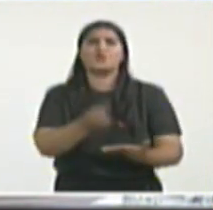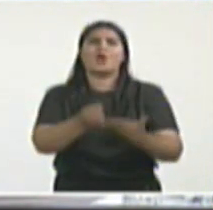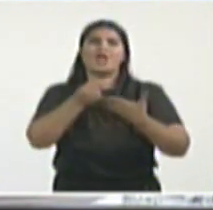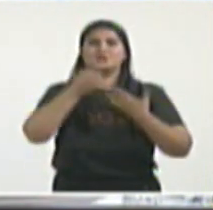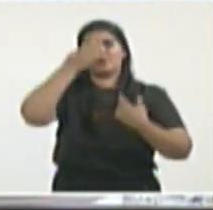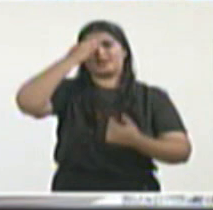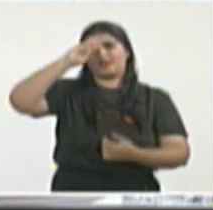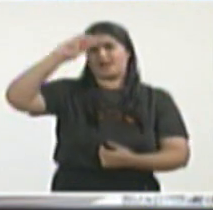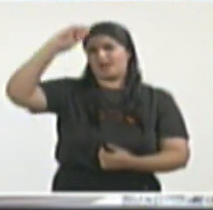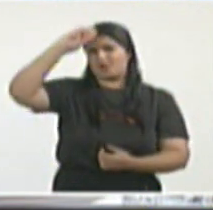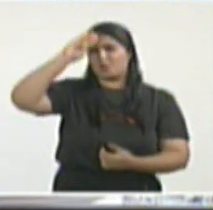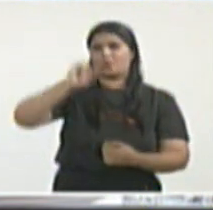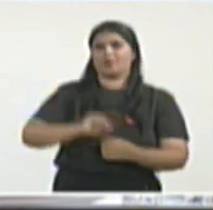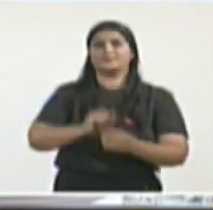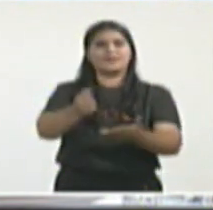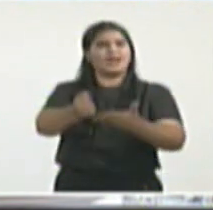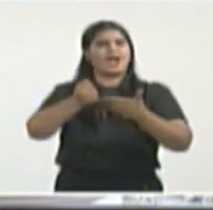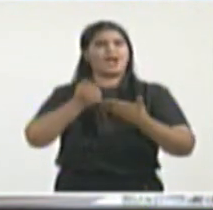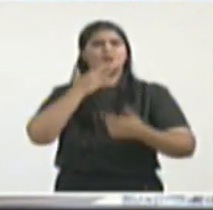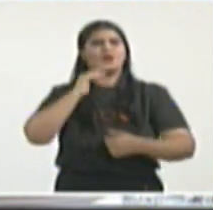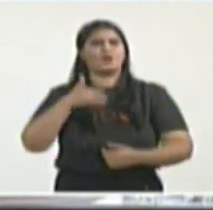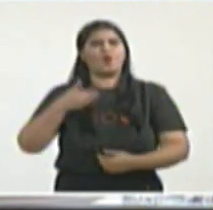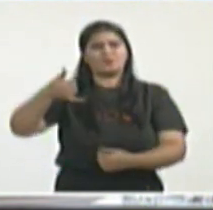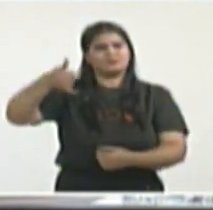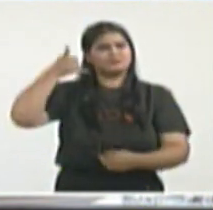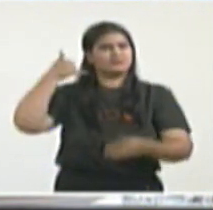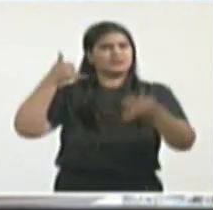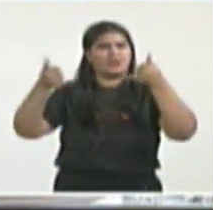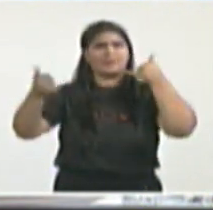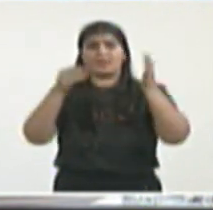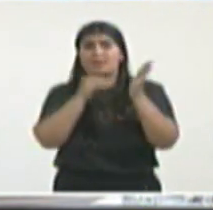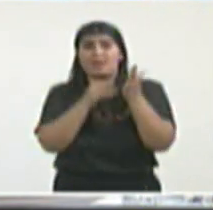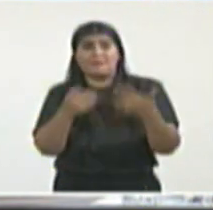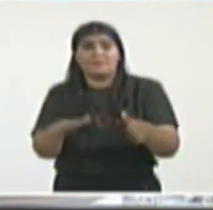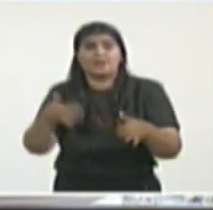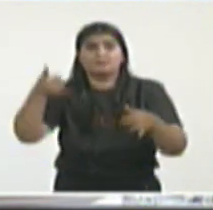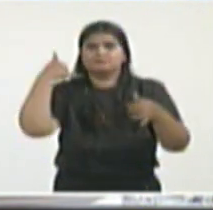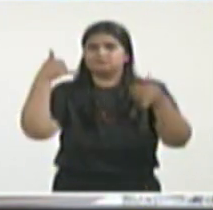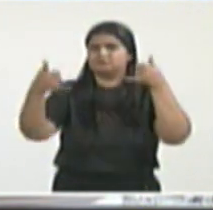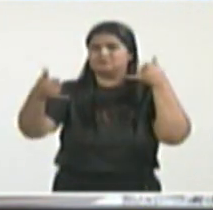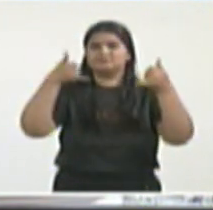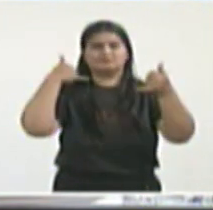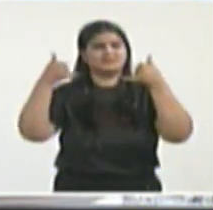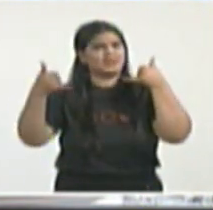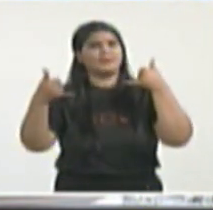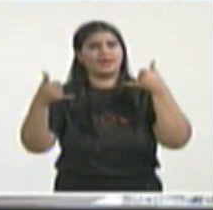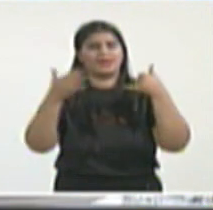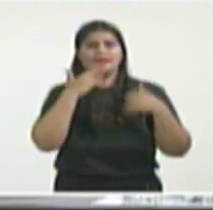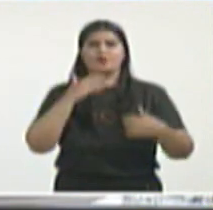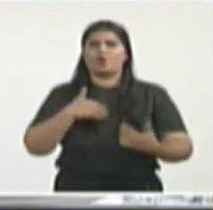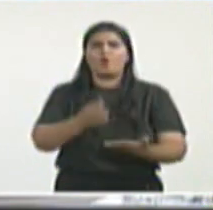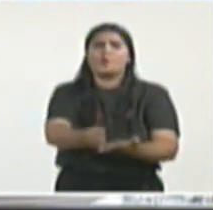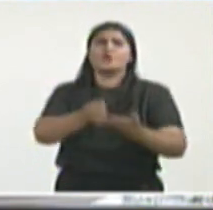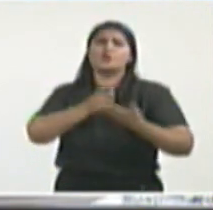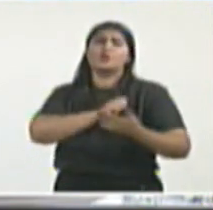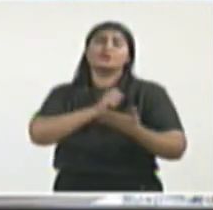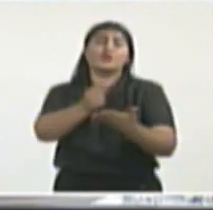de llamadas telefónicas, y se expresa también en la movilización de los cubanos